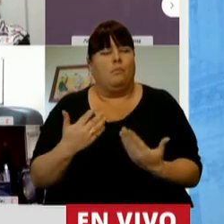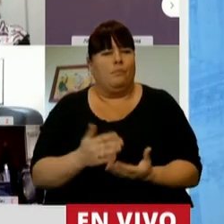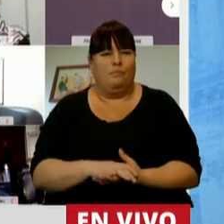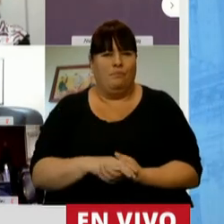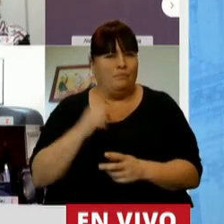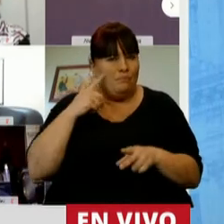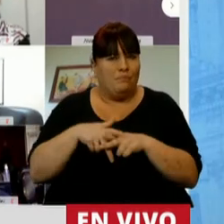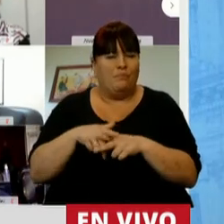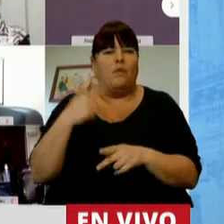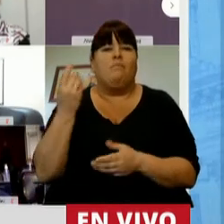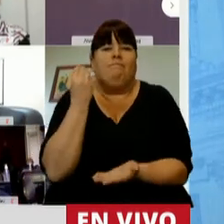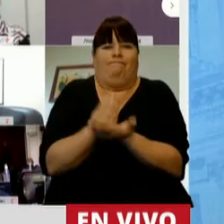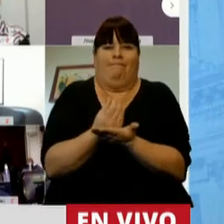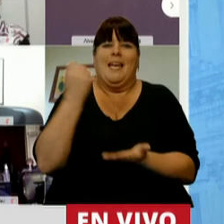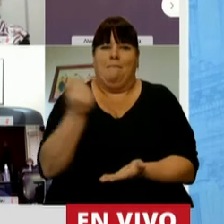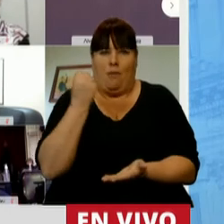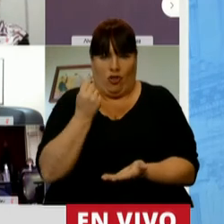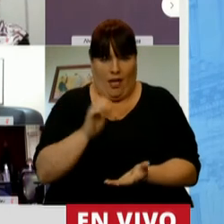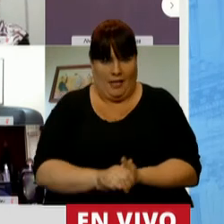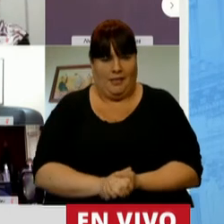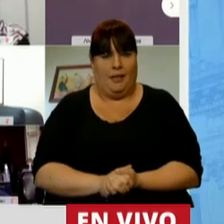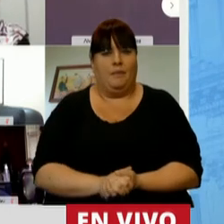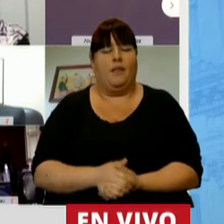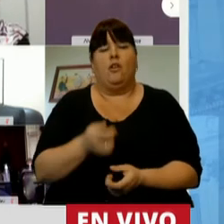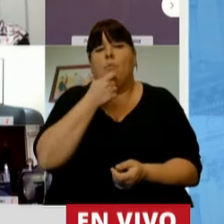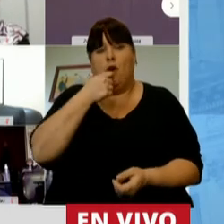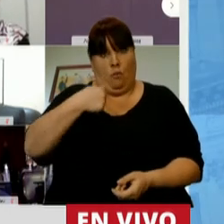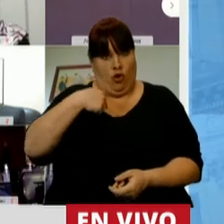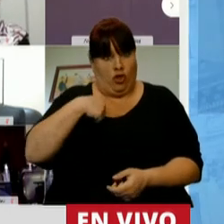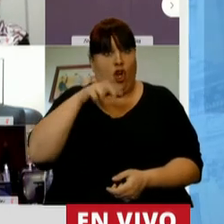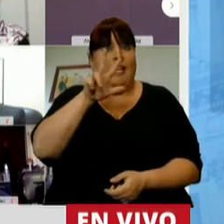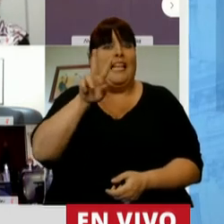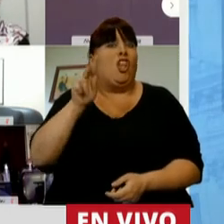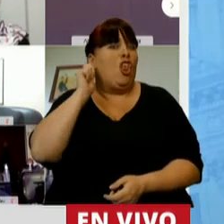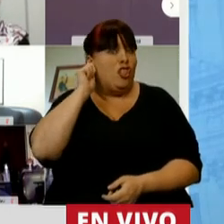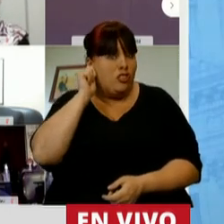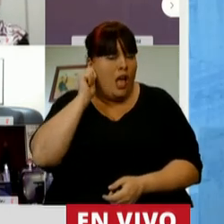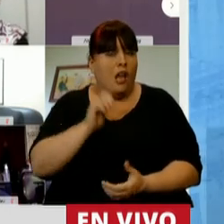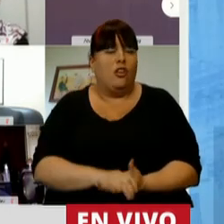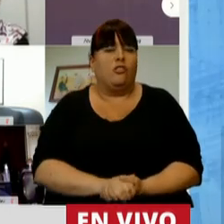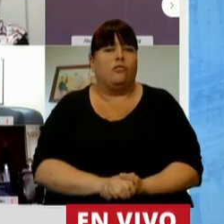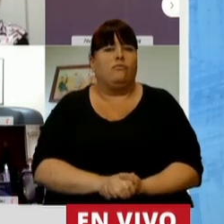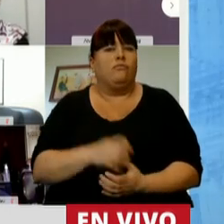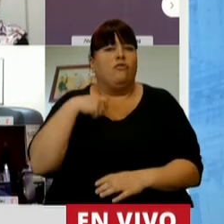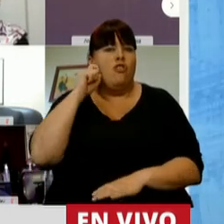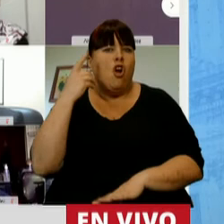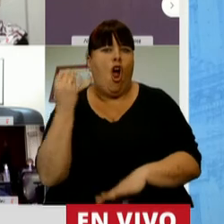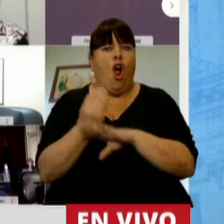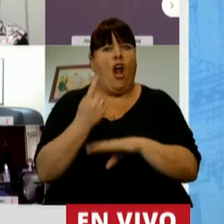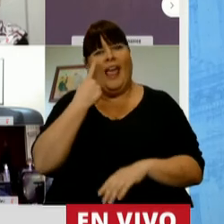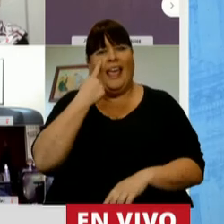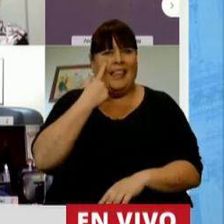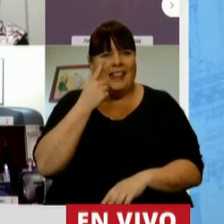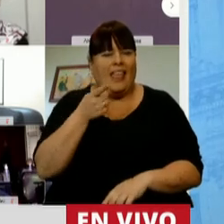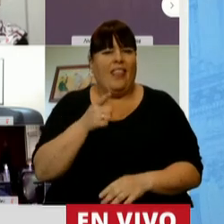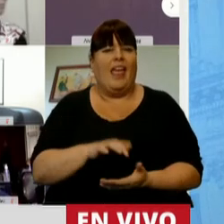lugares importantes. En el caso mío, con 32 años, haber podido ser intendente